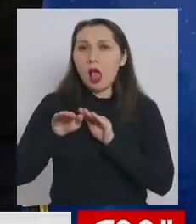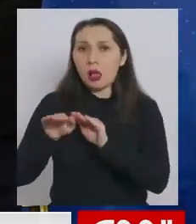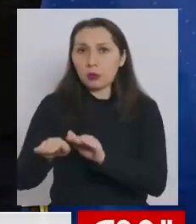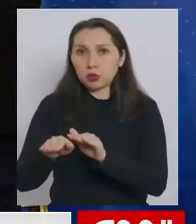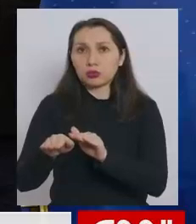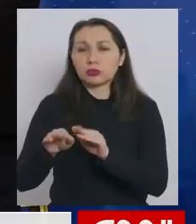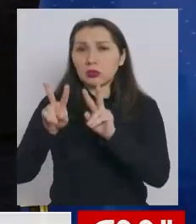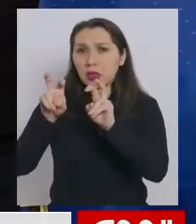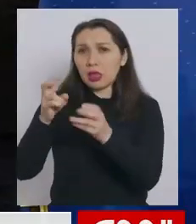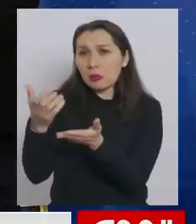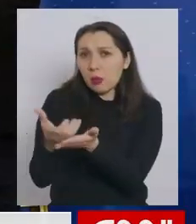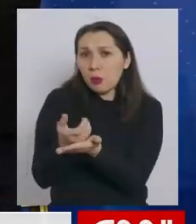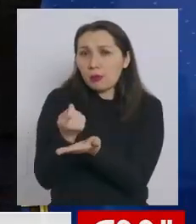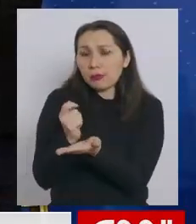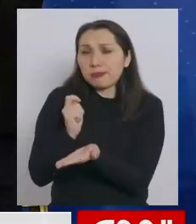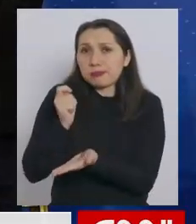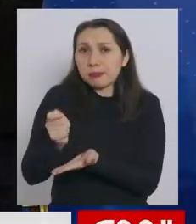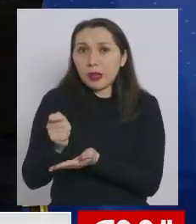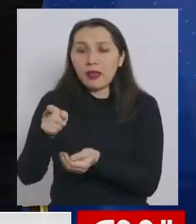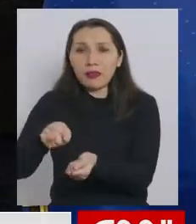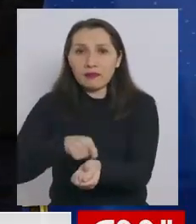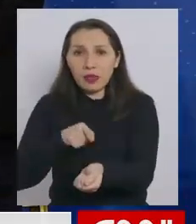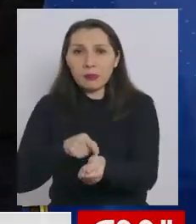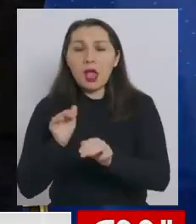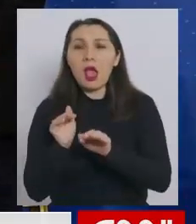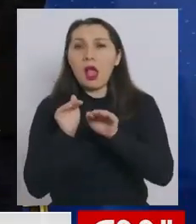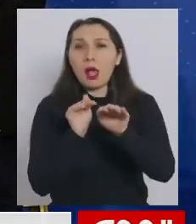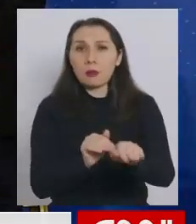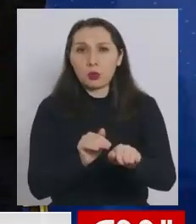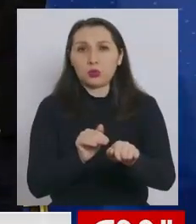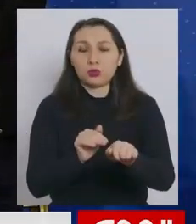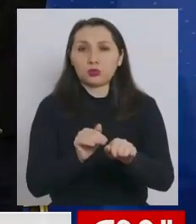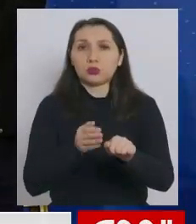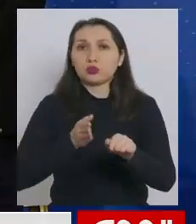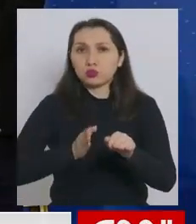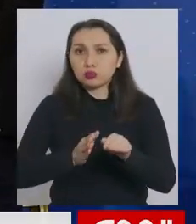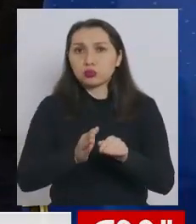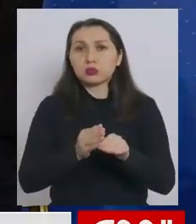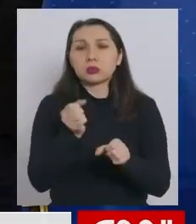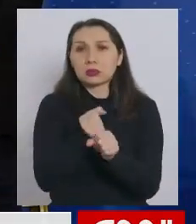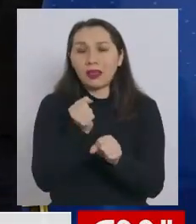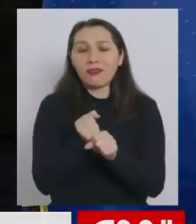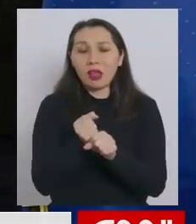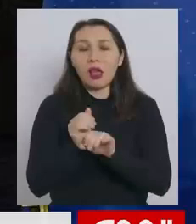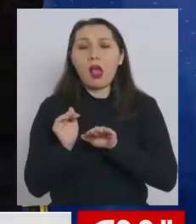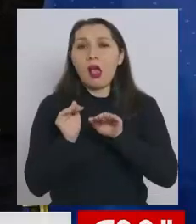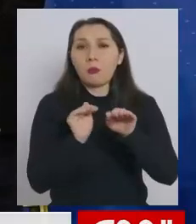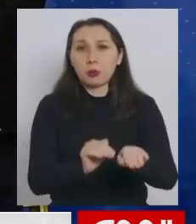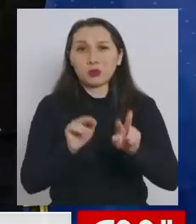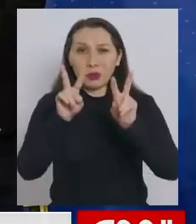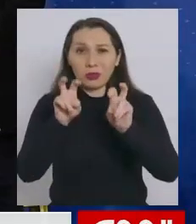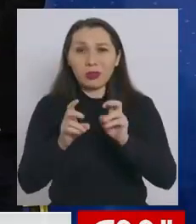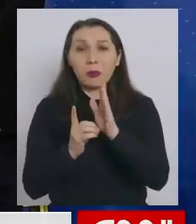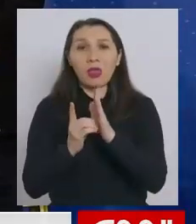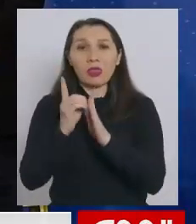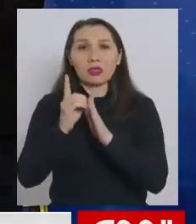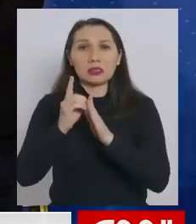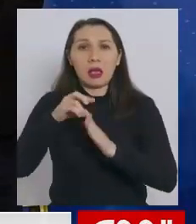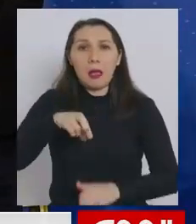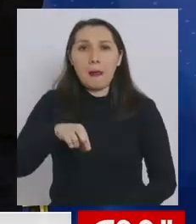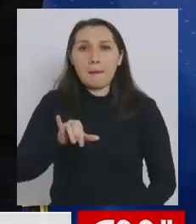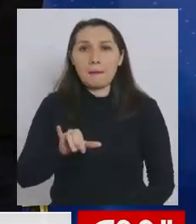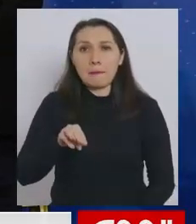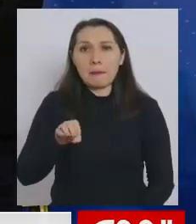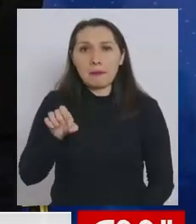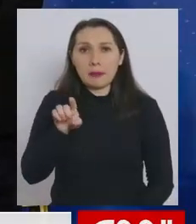en los ingresos de las familias, apoyar la mantención de los empleos, apoyar el desarrollo de las pymes.